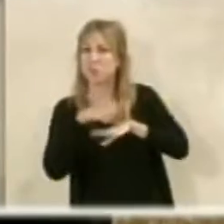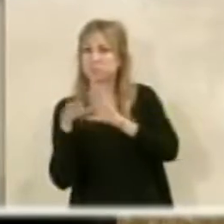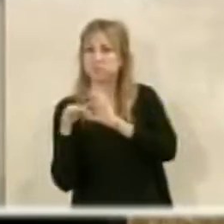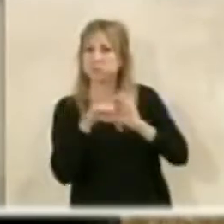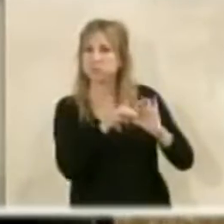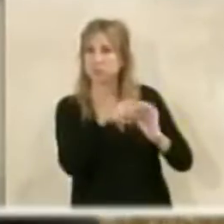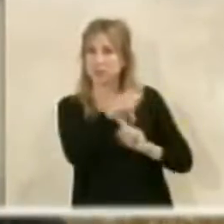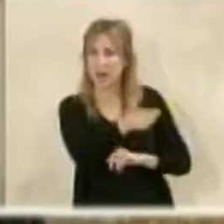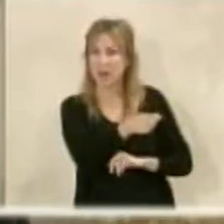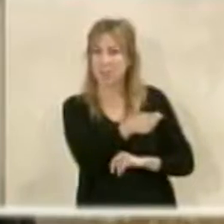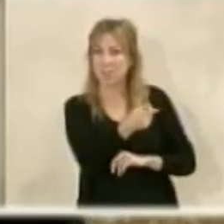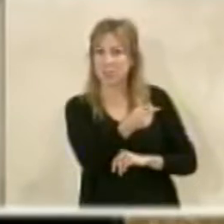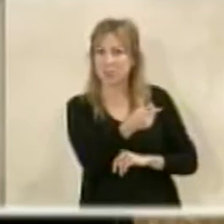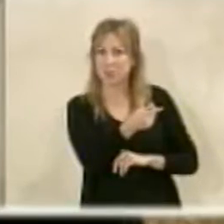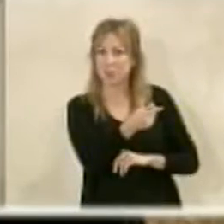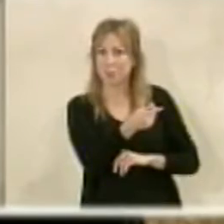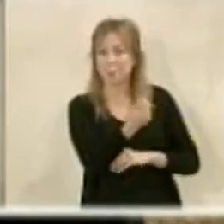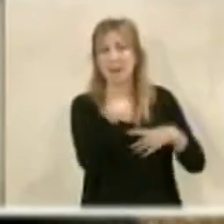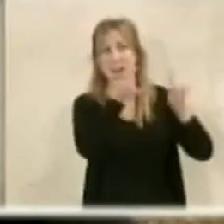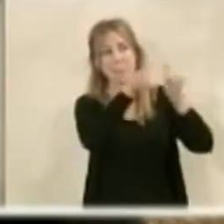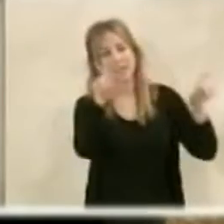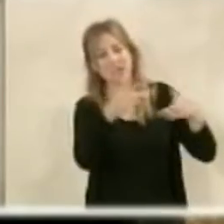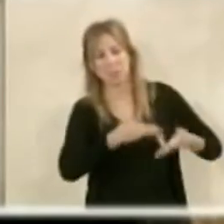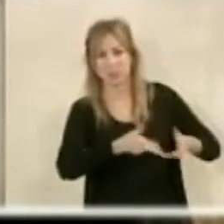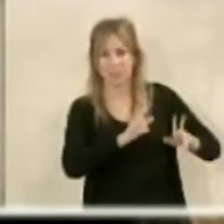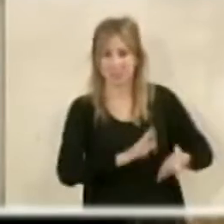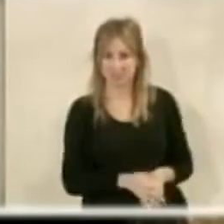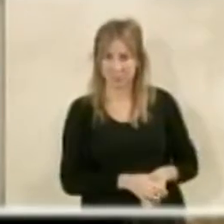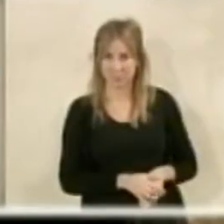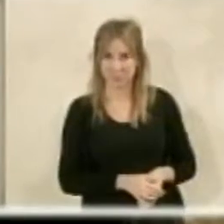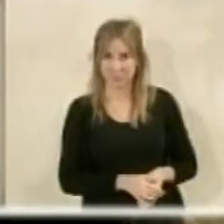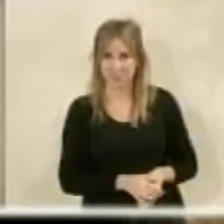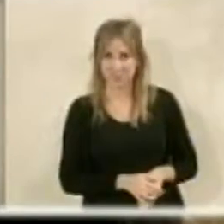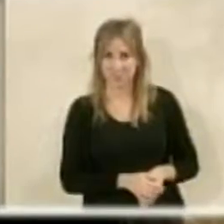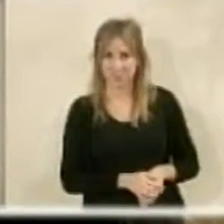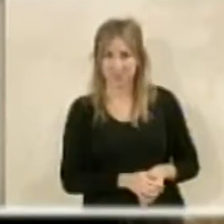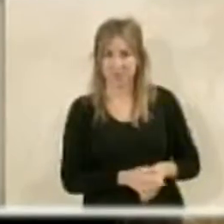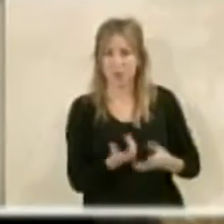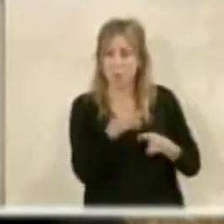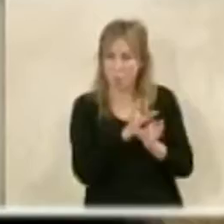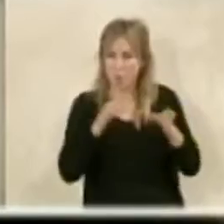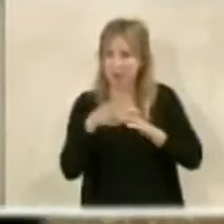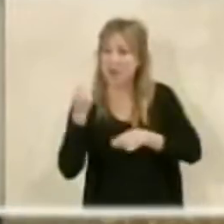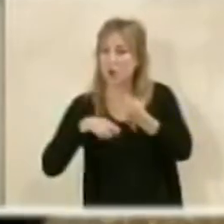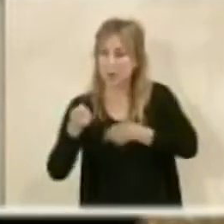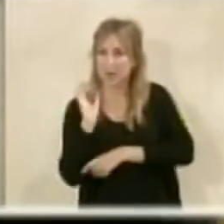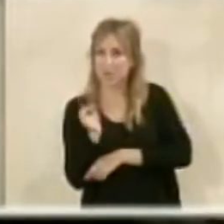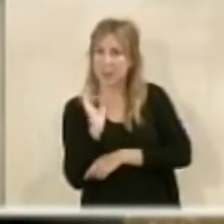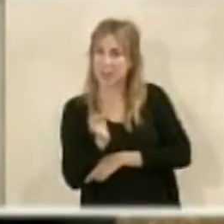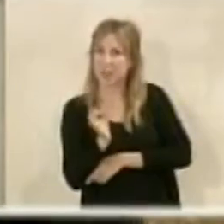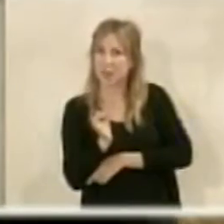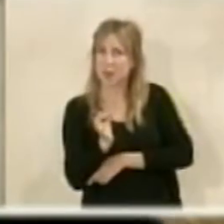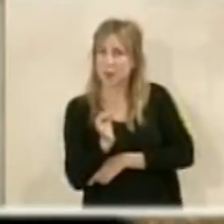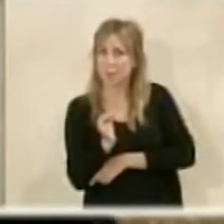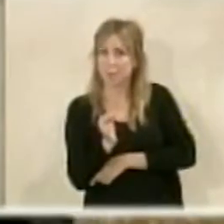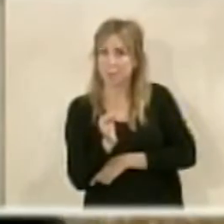darle una posibilidad a la carta a la empresa. Usted puede desarrollar esto como un área, gran área comercial, pero también tiene la posibilidad